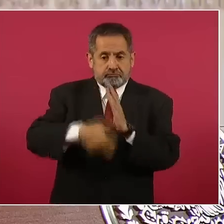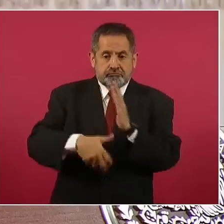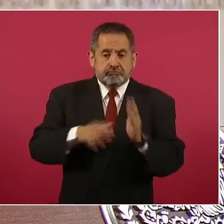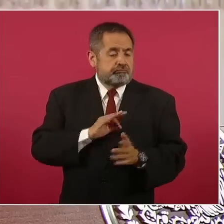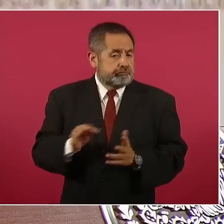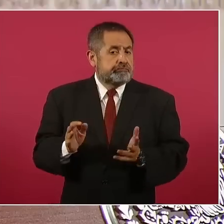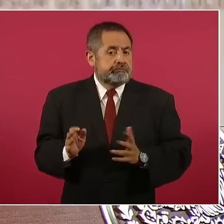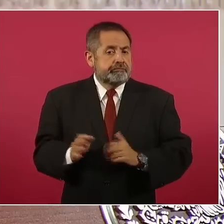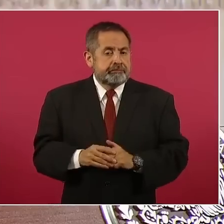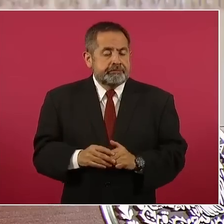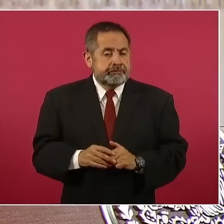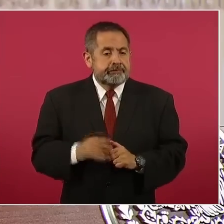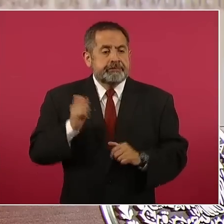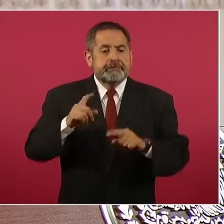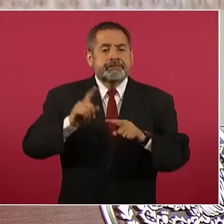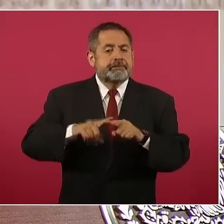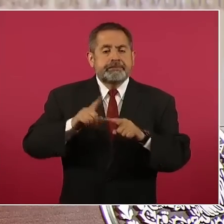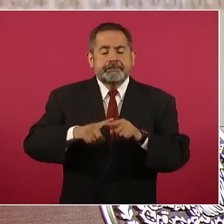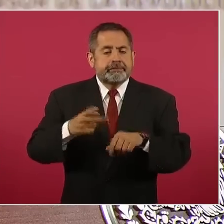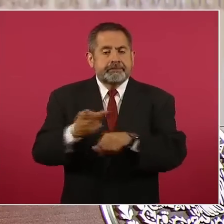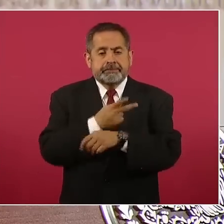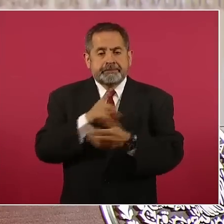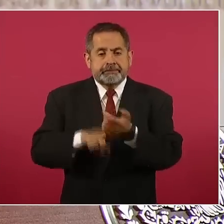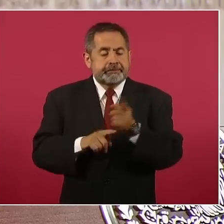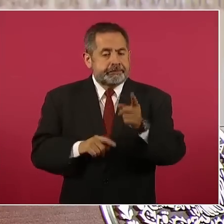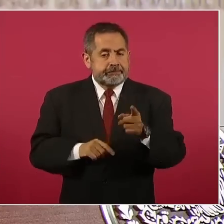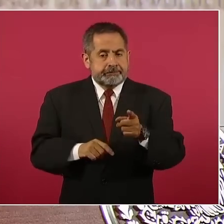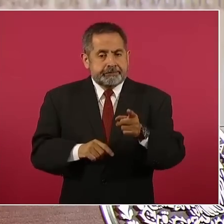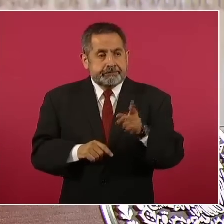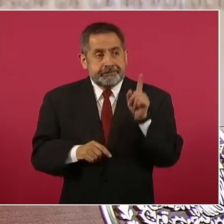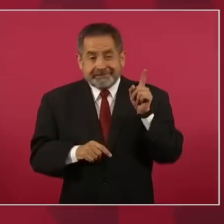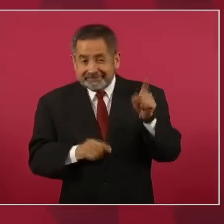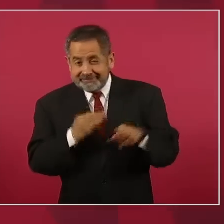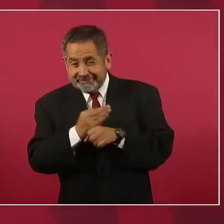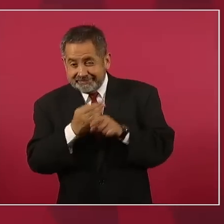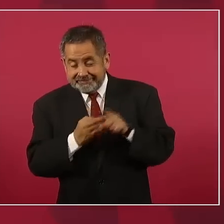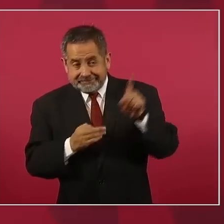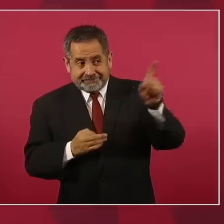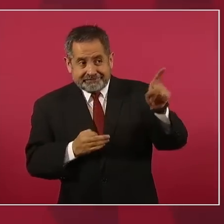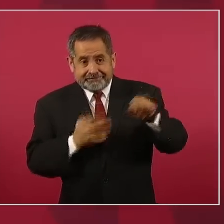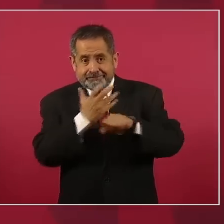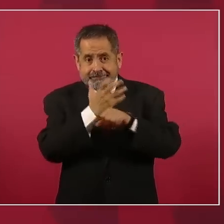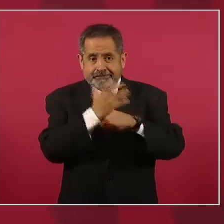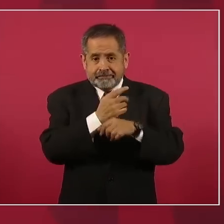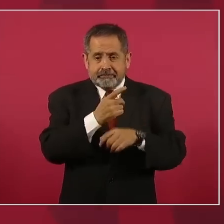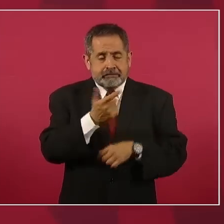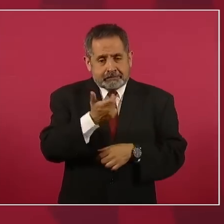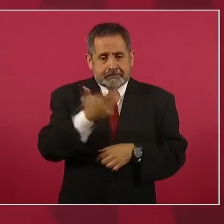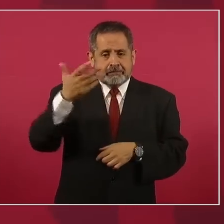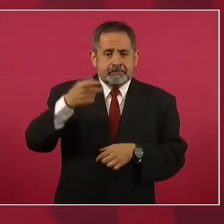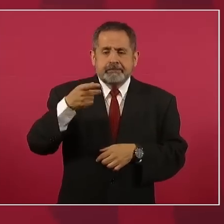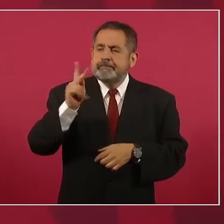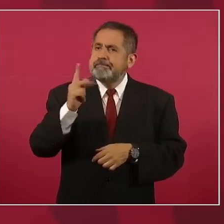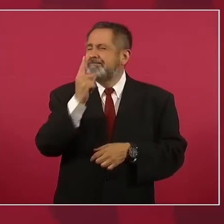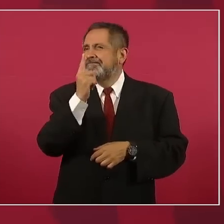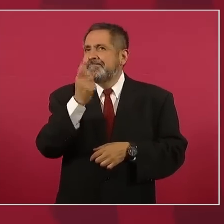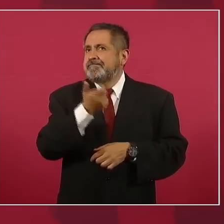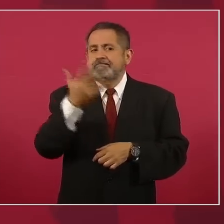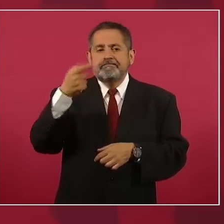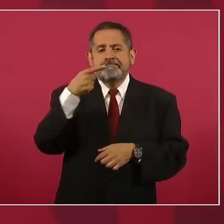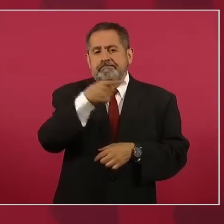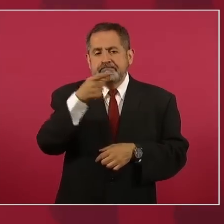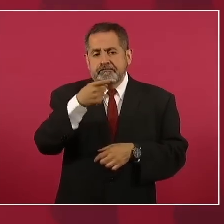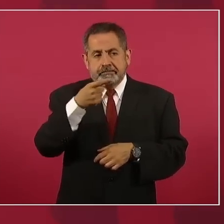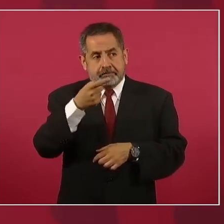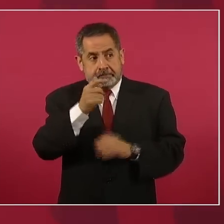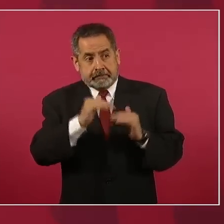pues tiene que ver con una situación que ellos están enfrentando, no sólo es el precio, que